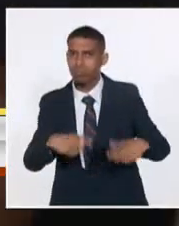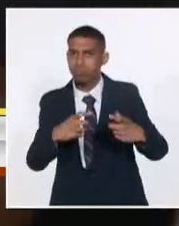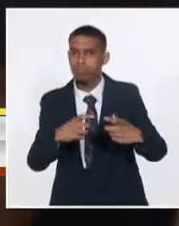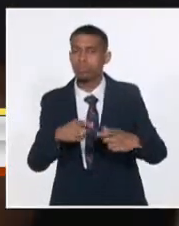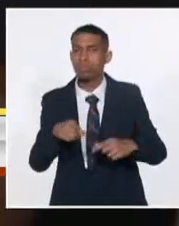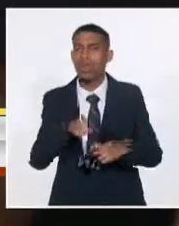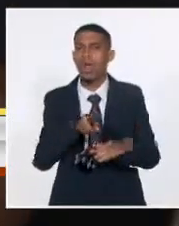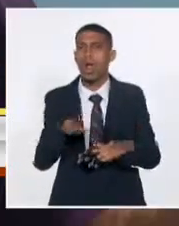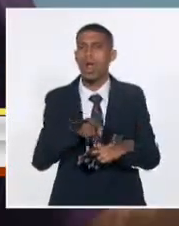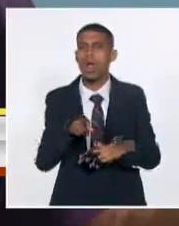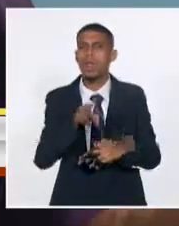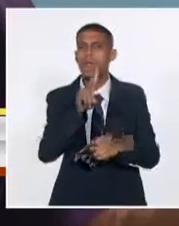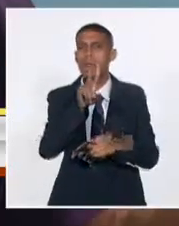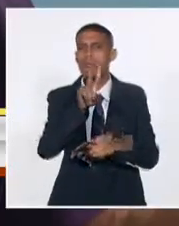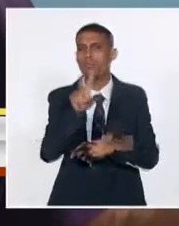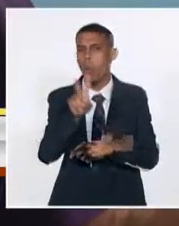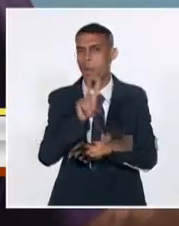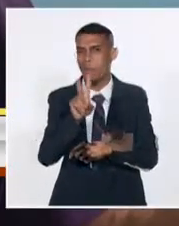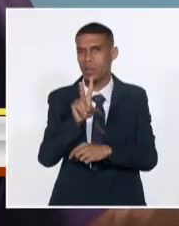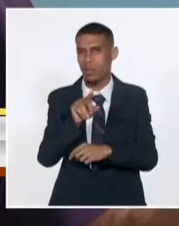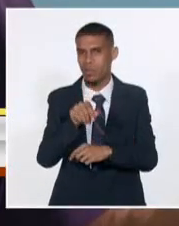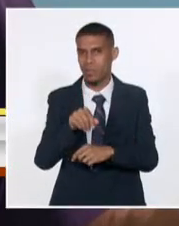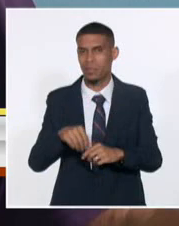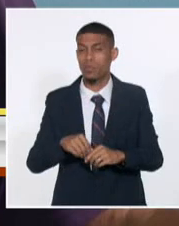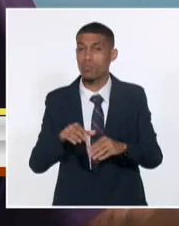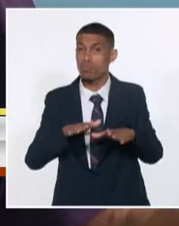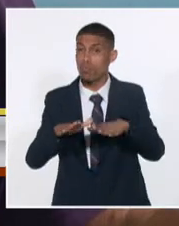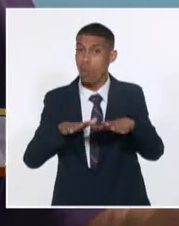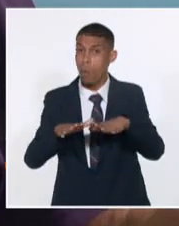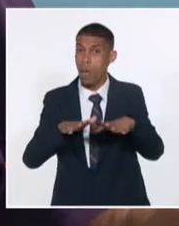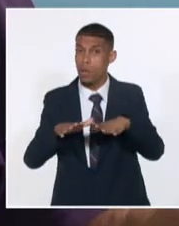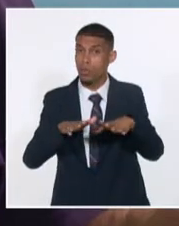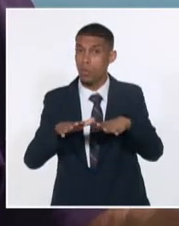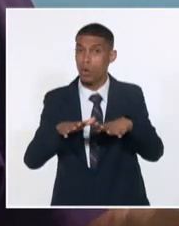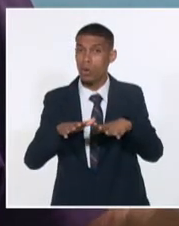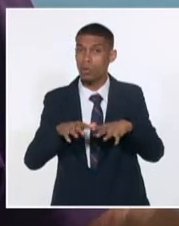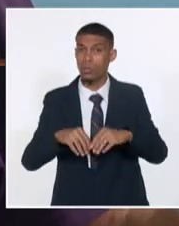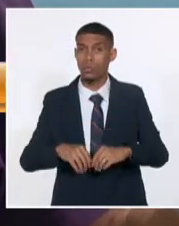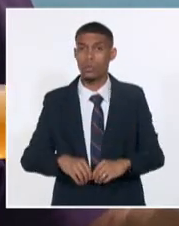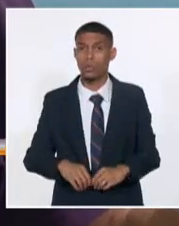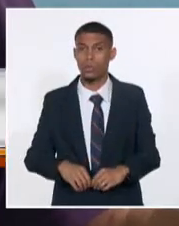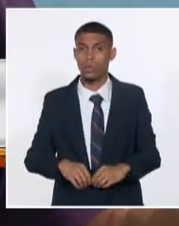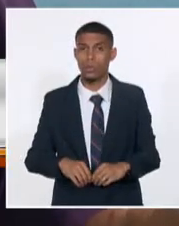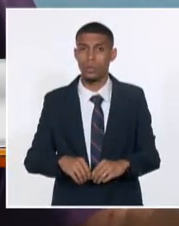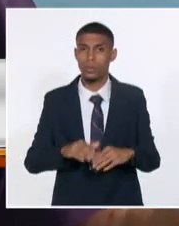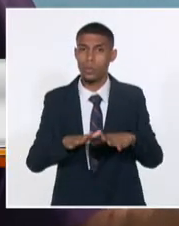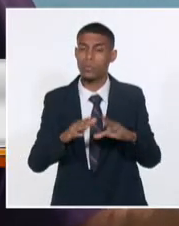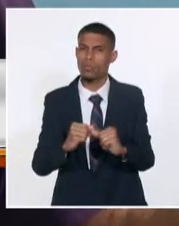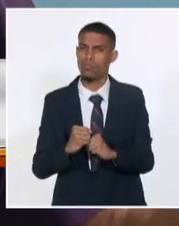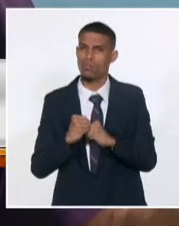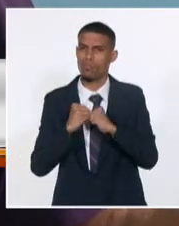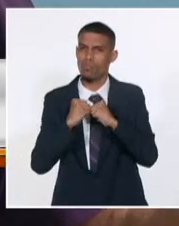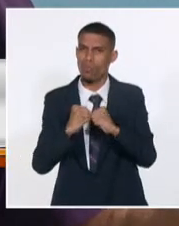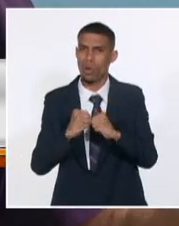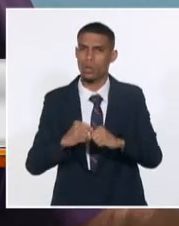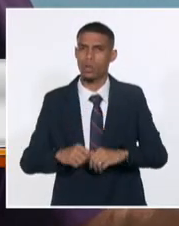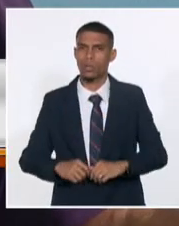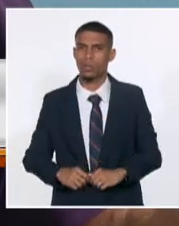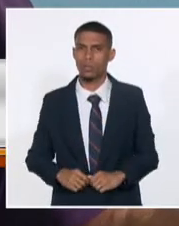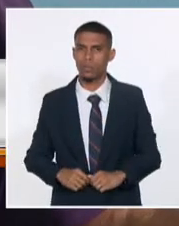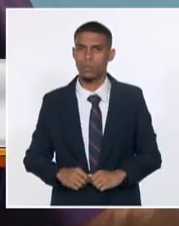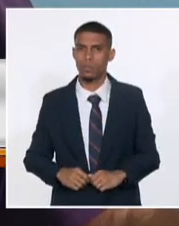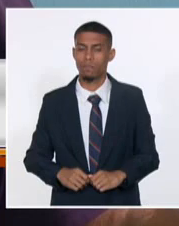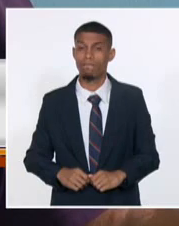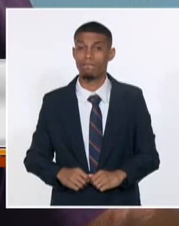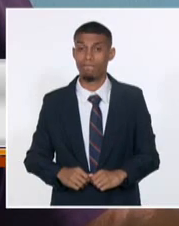agosto de 2022. Un momento muy fuerte que nos obligó a